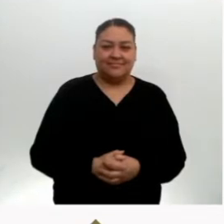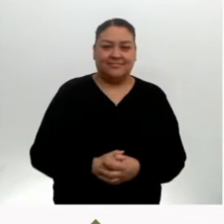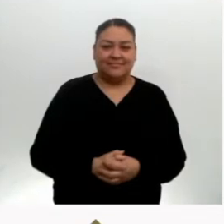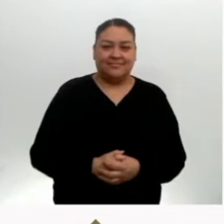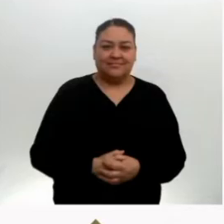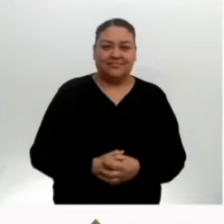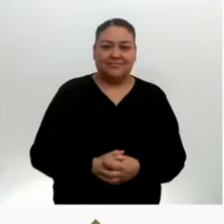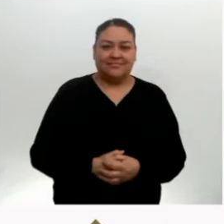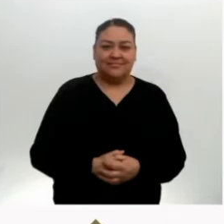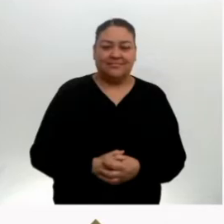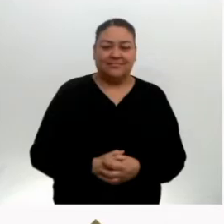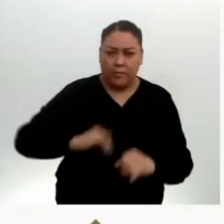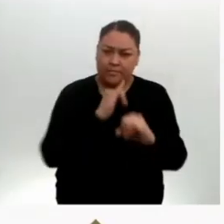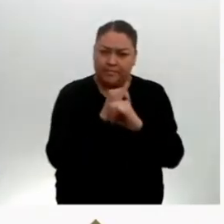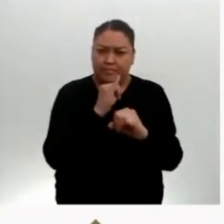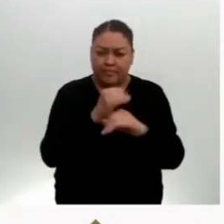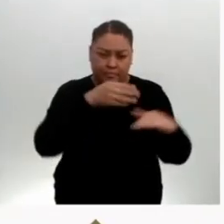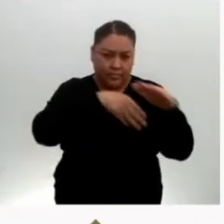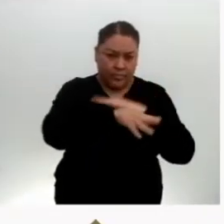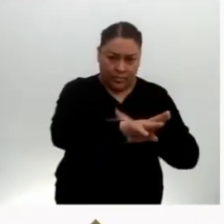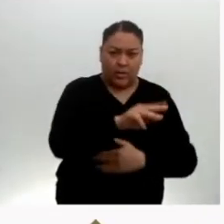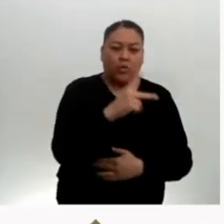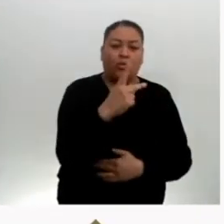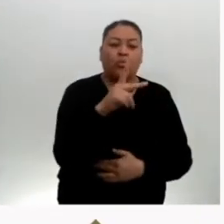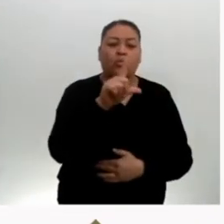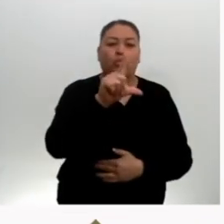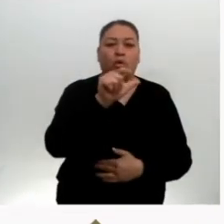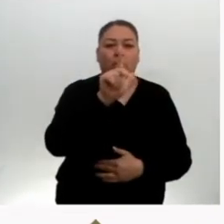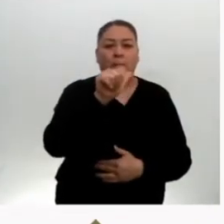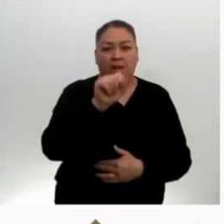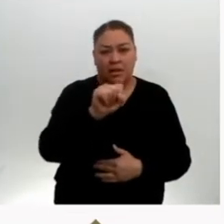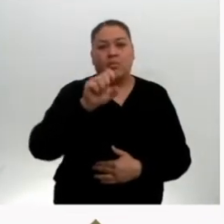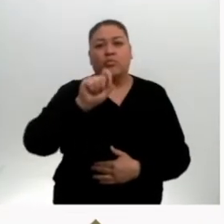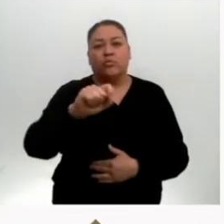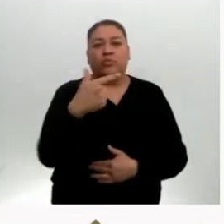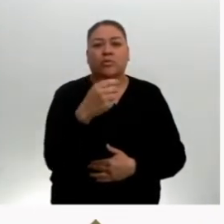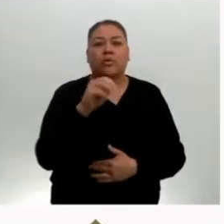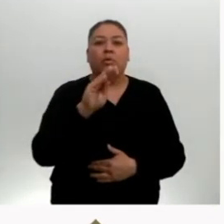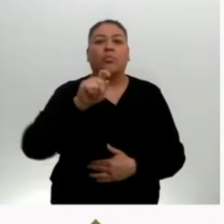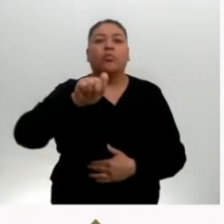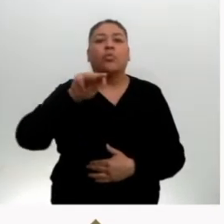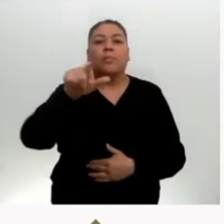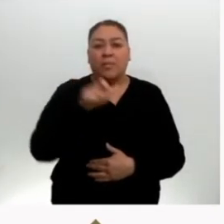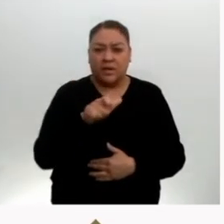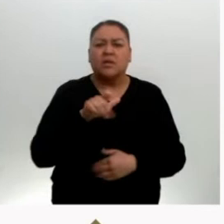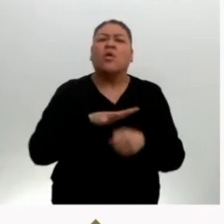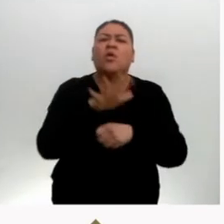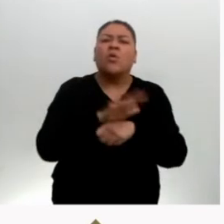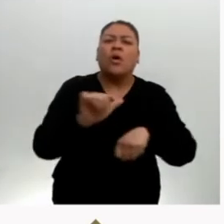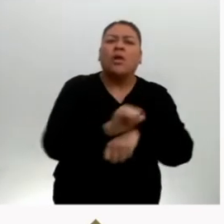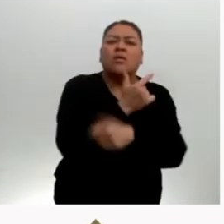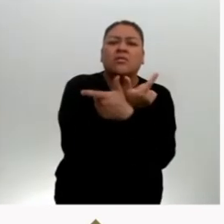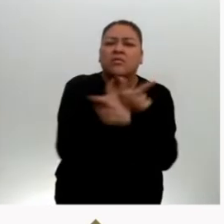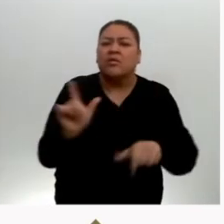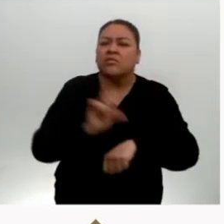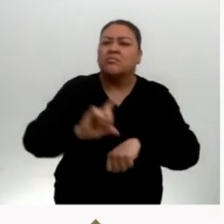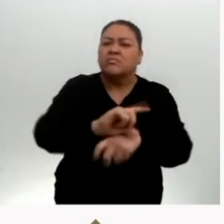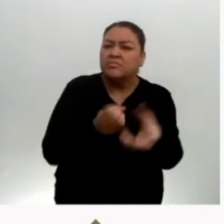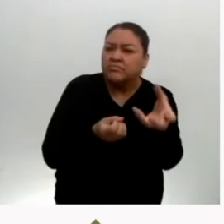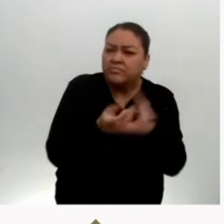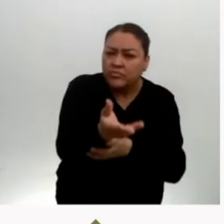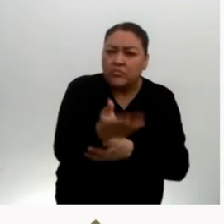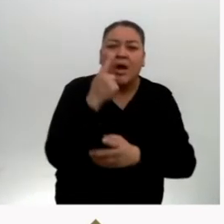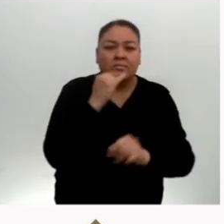Visita www.puebla.gov.mx y entérate de cuáles son los autos que quedan exentos del